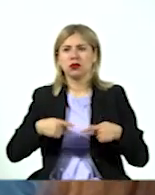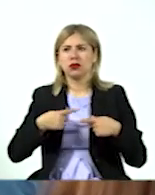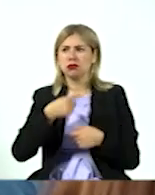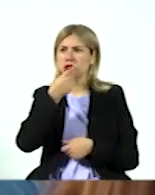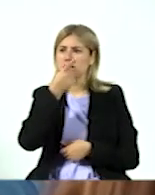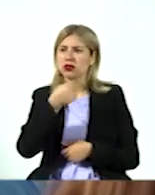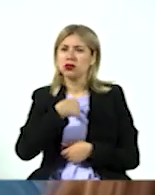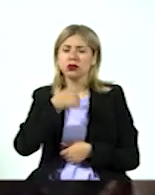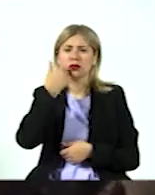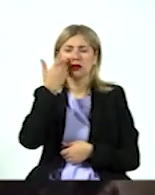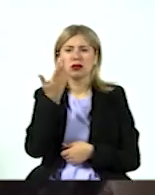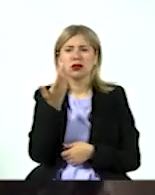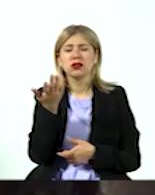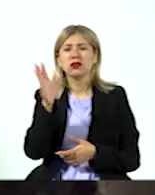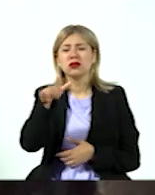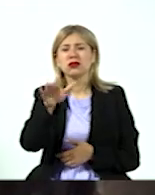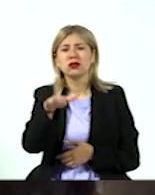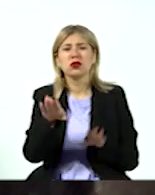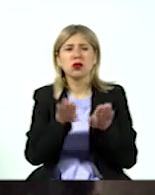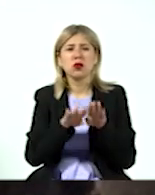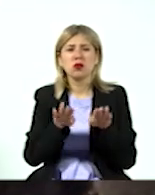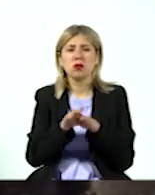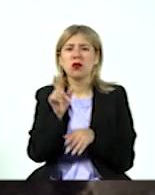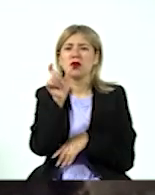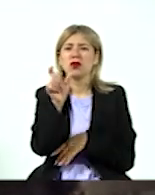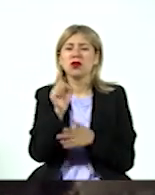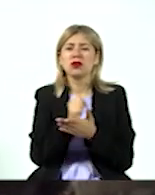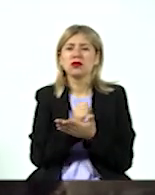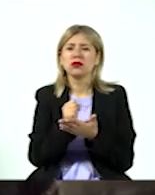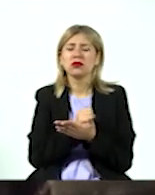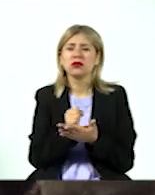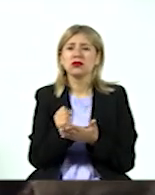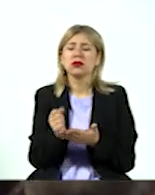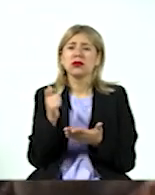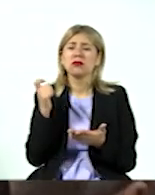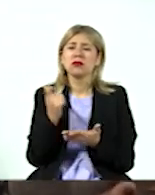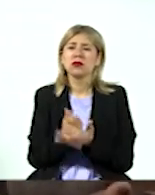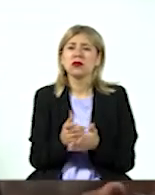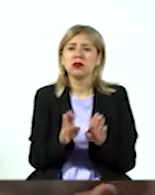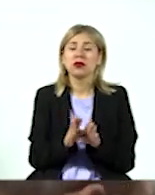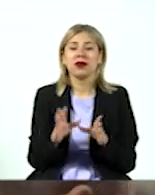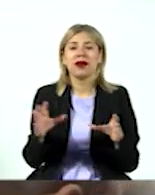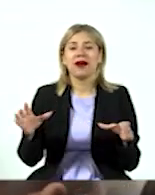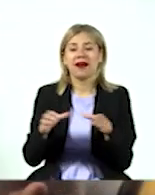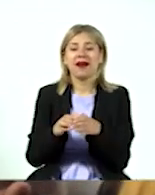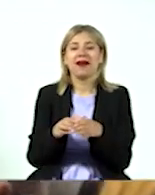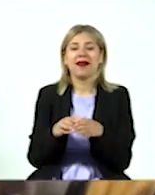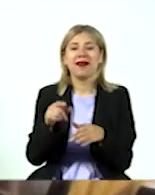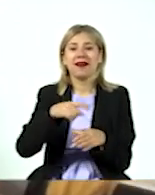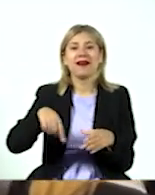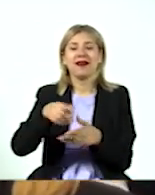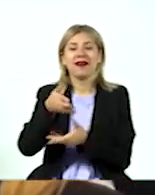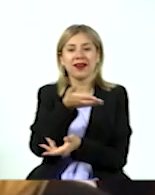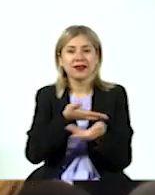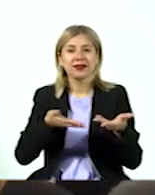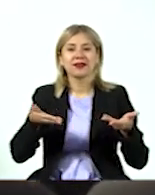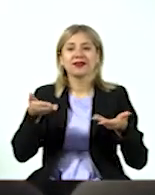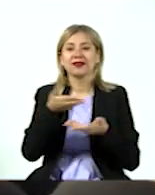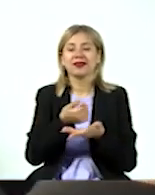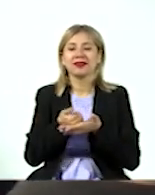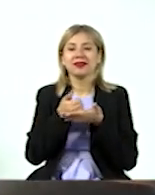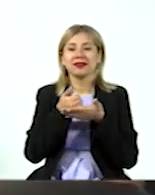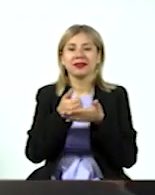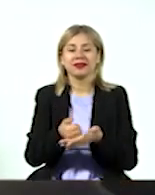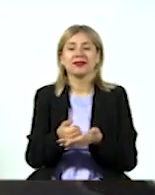mi tarjeta de crédito no sé cómo pagarla, la gente le empieza a ayudar, la verdad es que está muy bonita la comunidad, y la hice porque en el mundo hay unas zonas que le